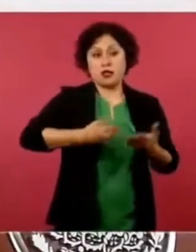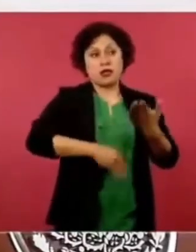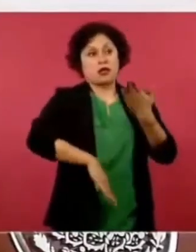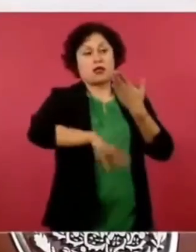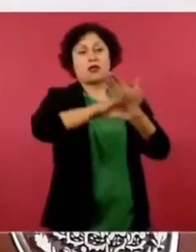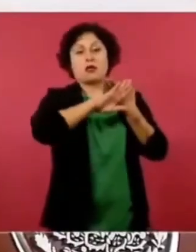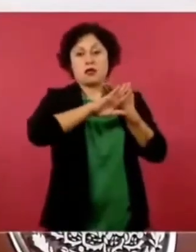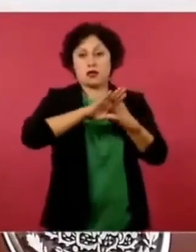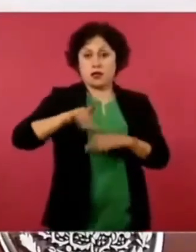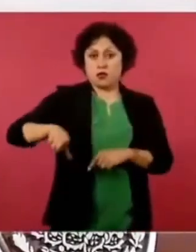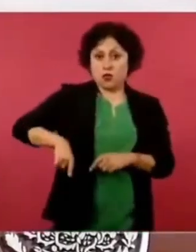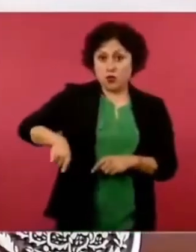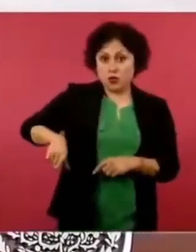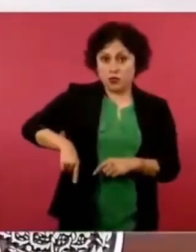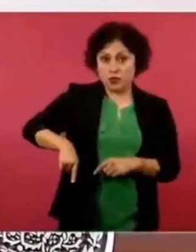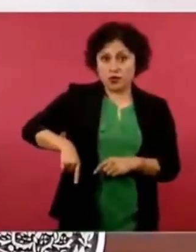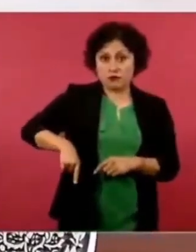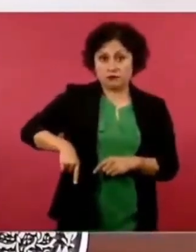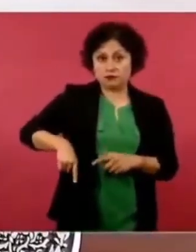mismo en Chiapas.